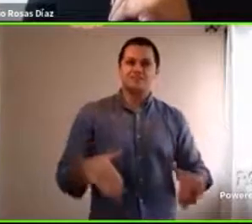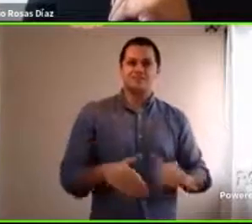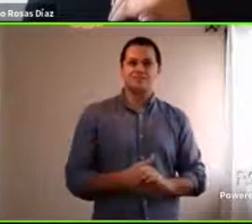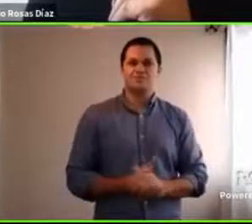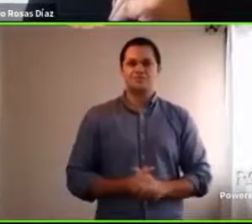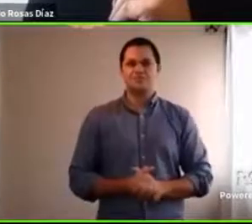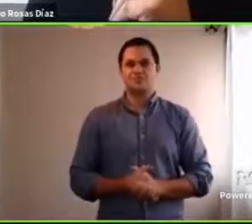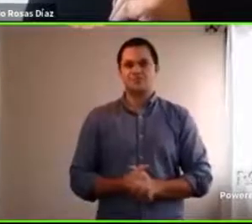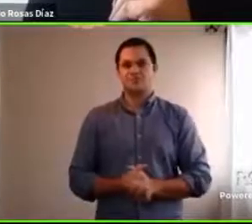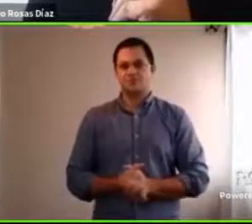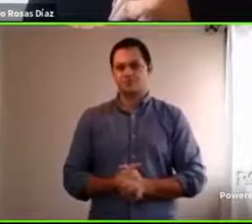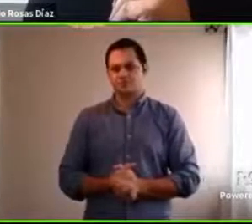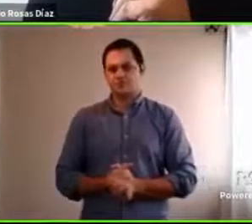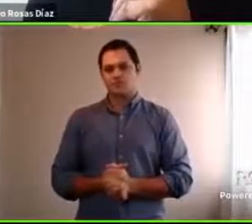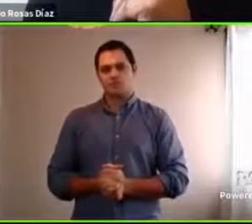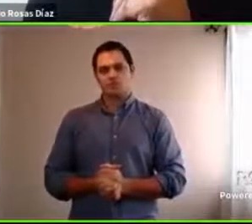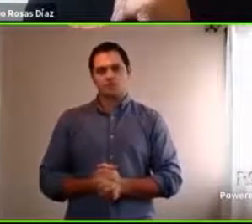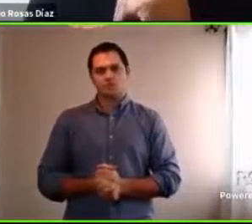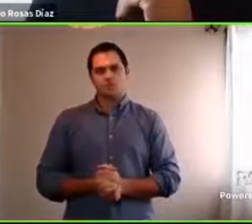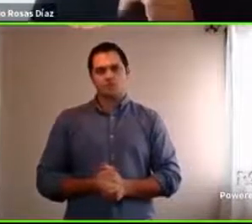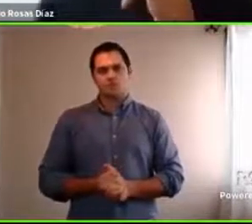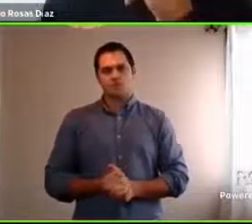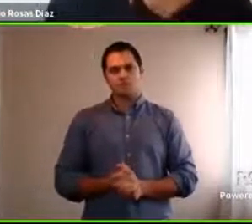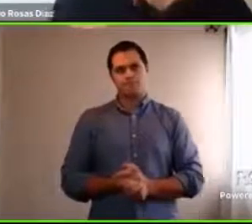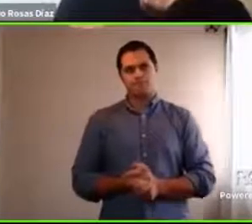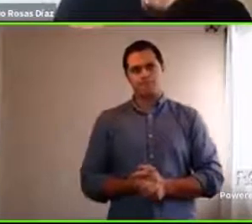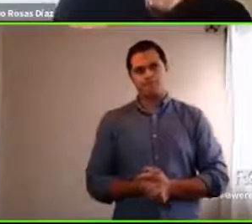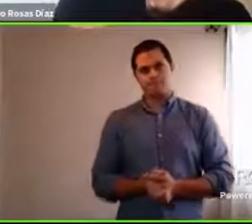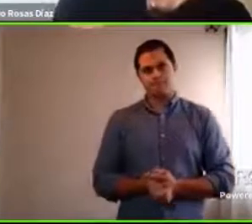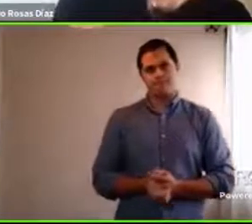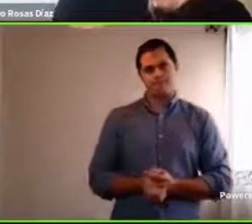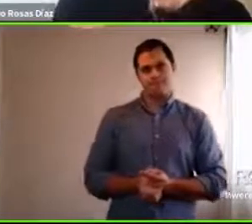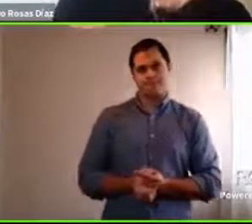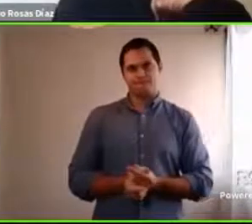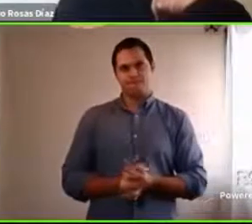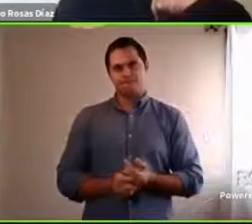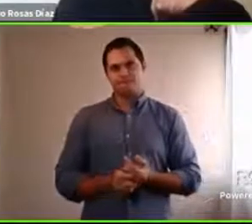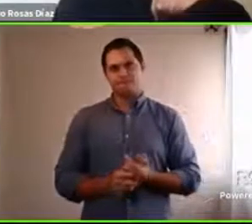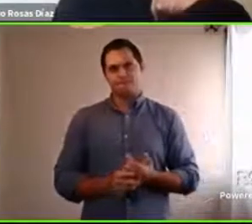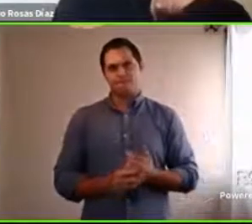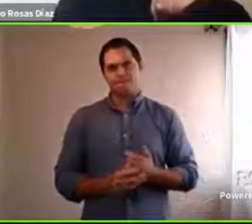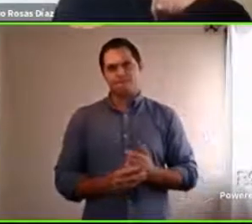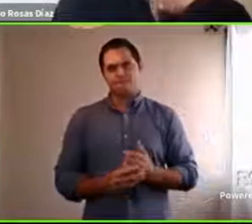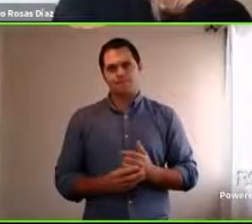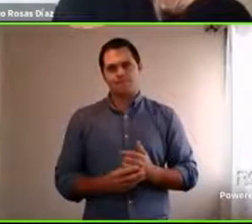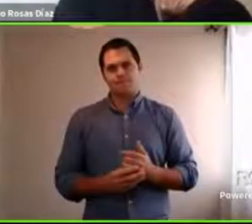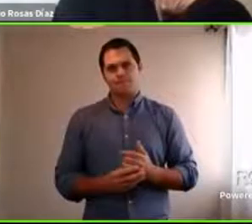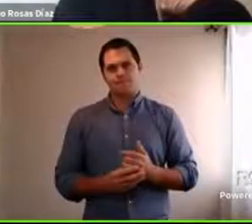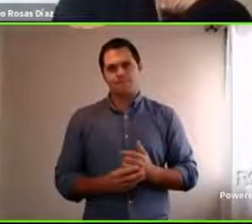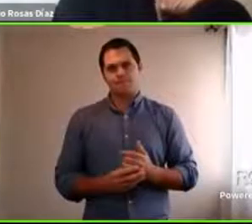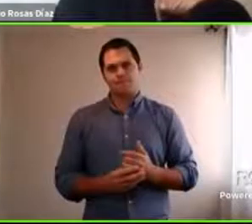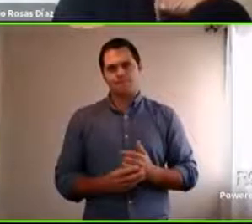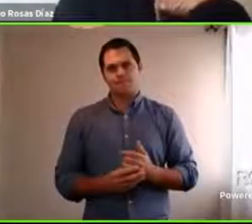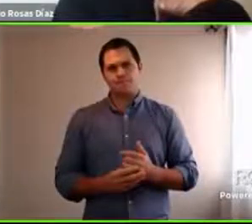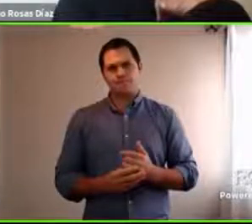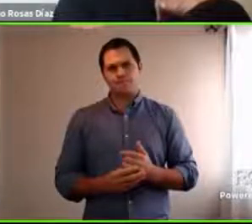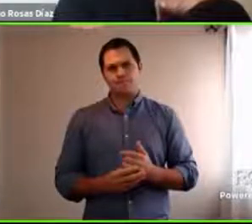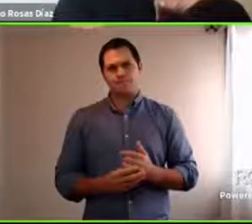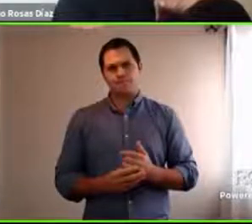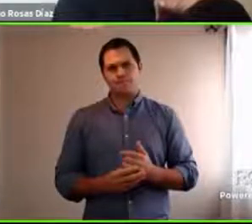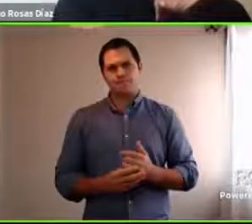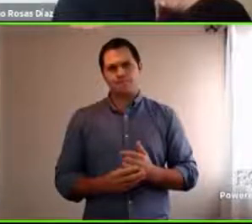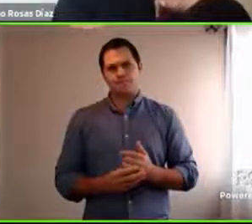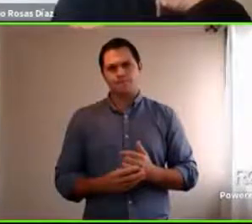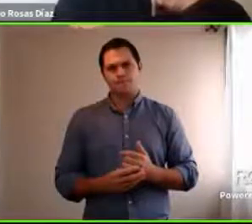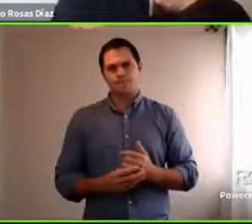de momentos en donde no van a querer estar con nosotros. Les voy a contar un secreto, un secreto que no sé cuántas personas están ahí,